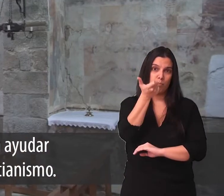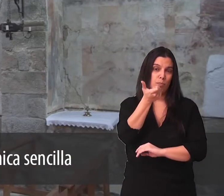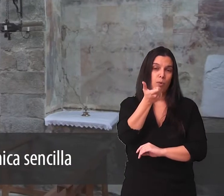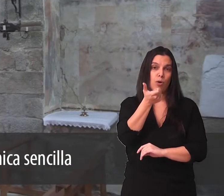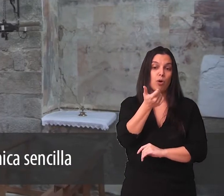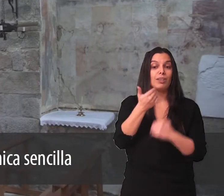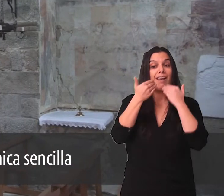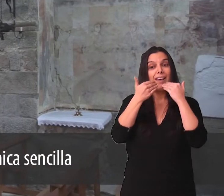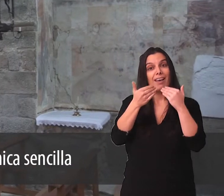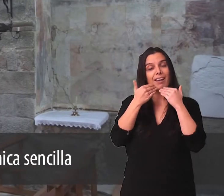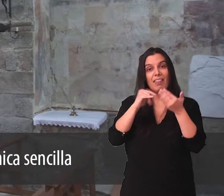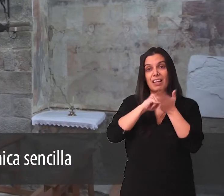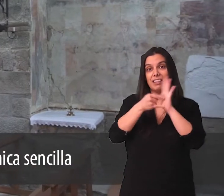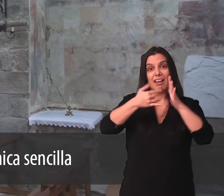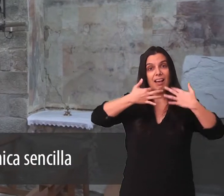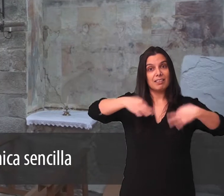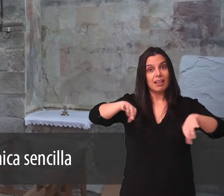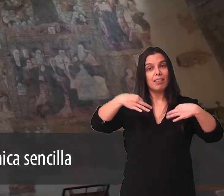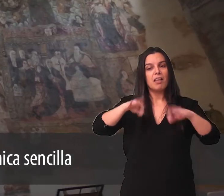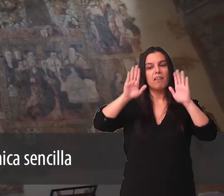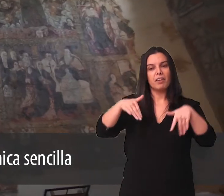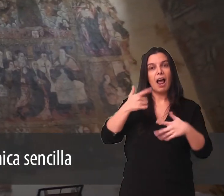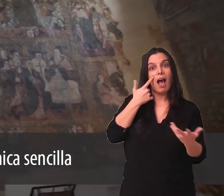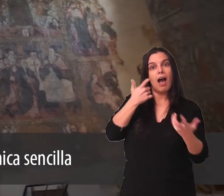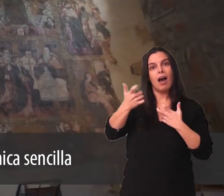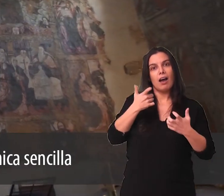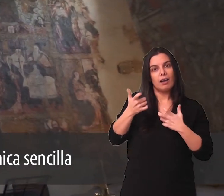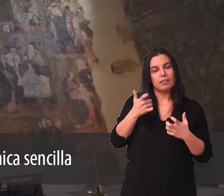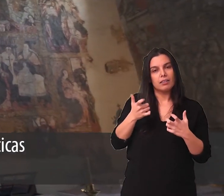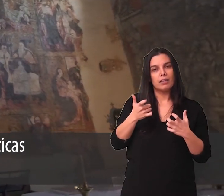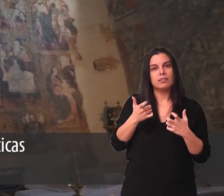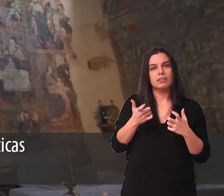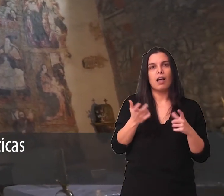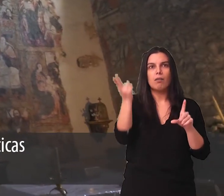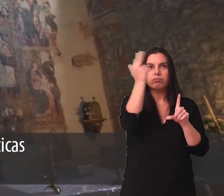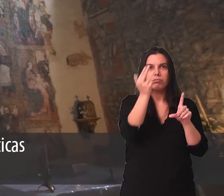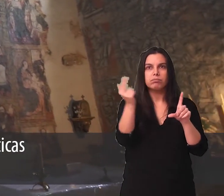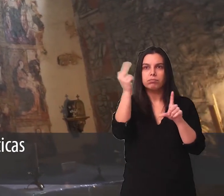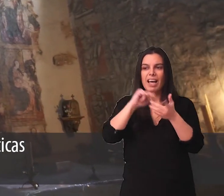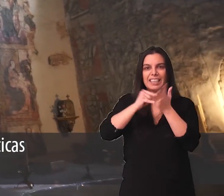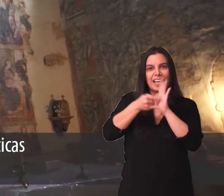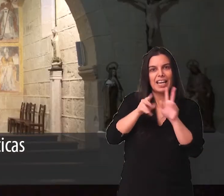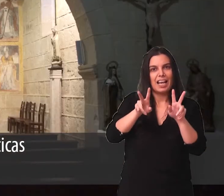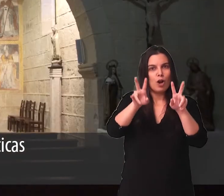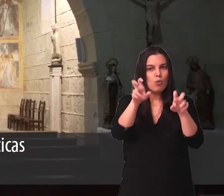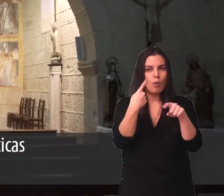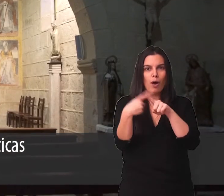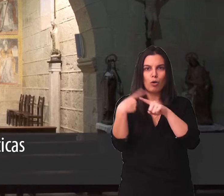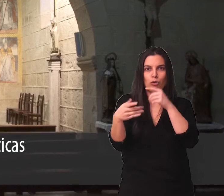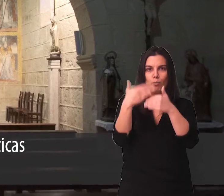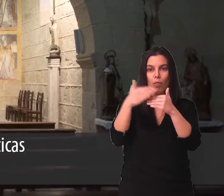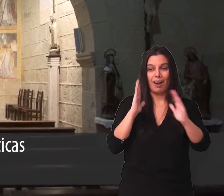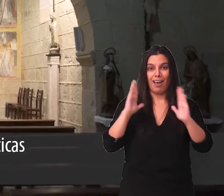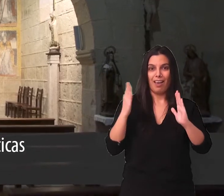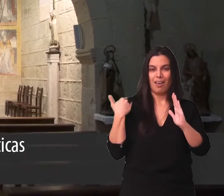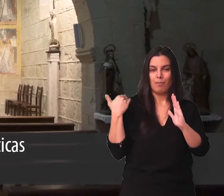Con la ayuda de pocos recursos y gracias al dominio de una técnica sencilla, los artistas incorporaron a los murales las